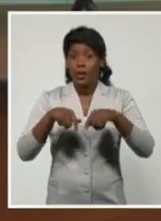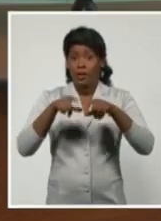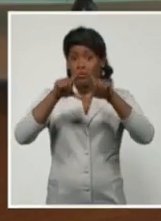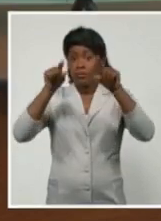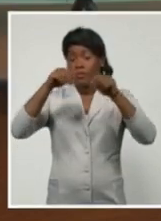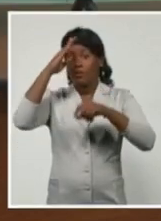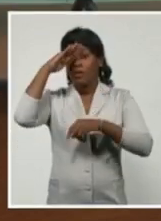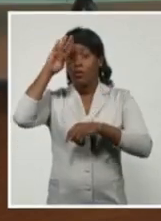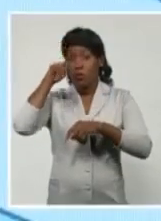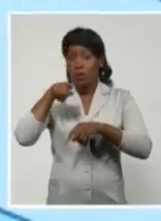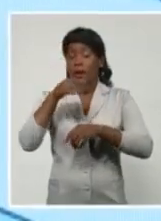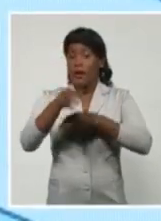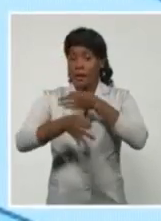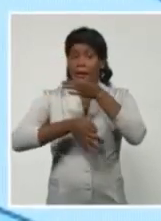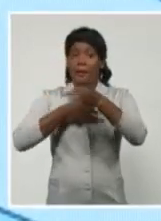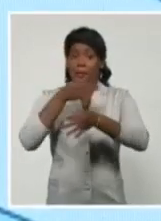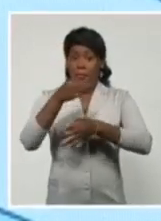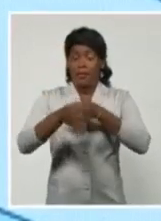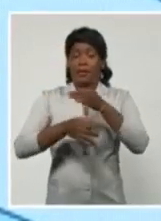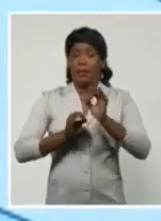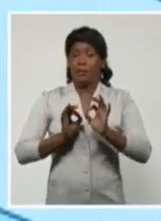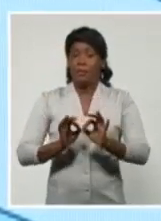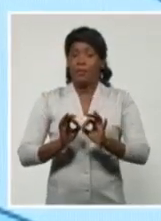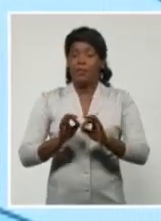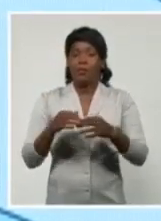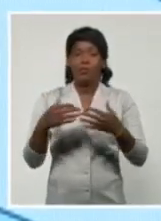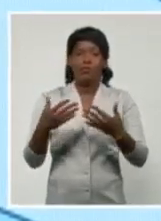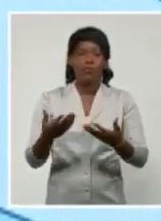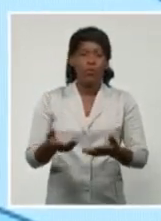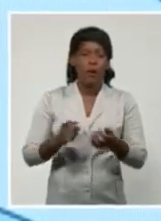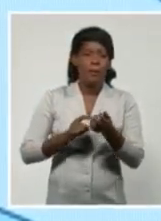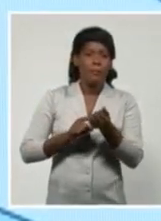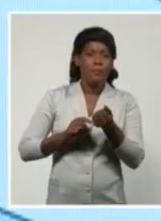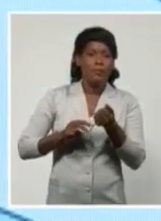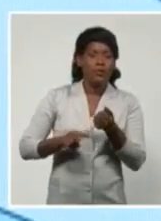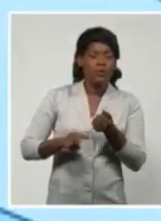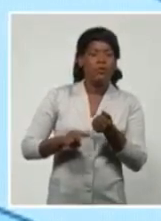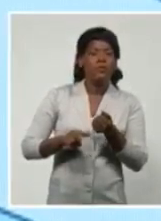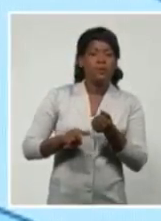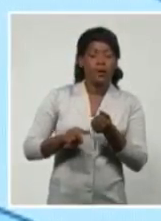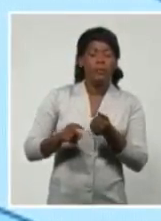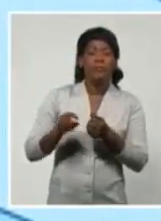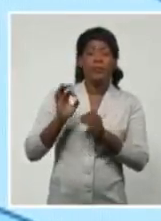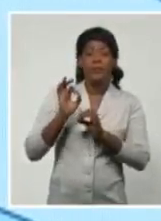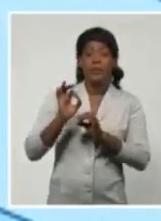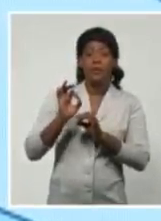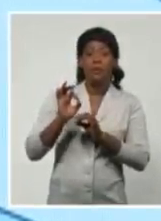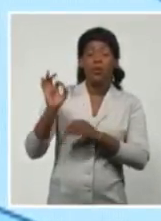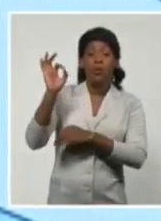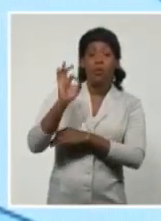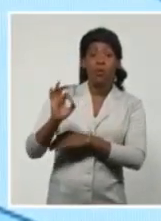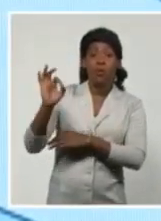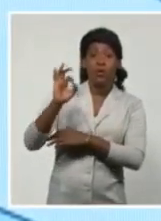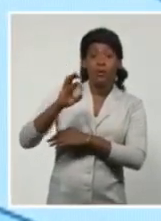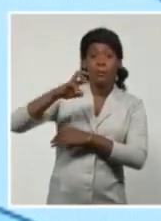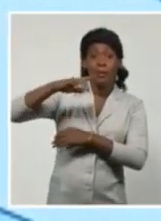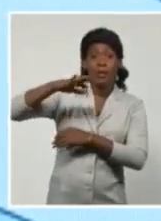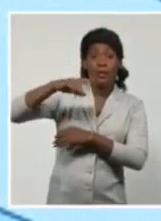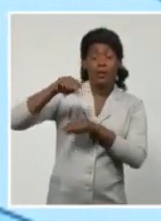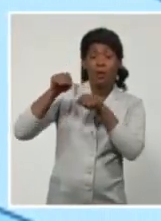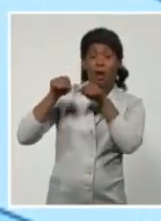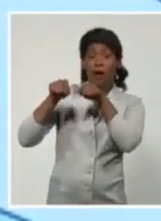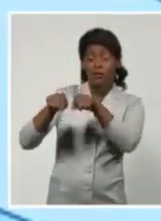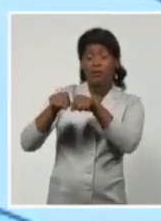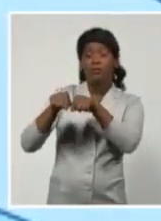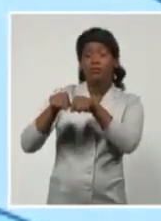porque ya lo hizo en el oriente del país, por un punto entre la parte oriental de Pinar del Río, en la costa